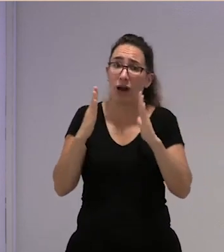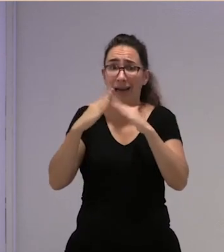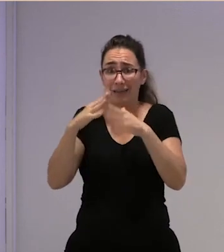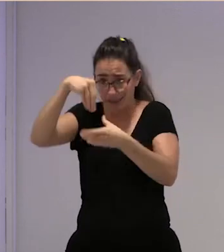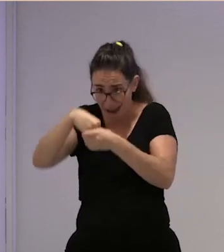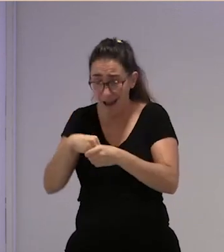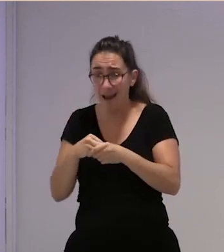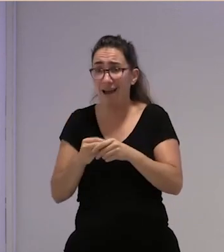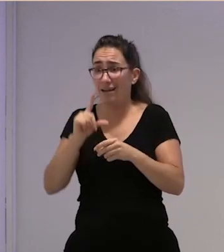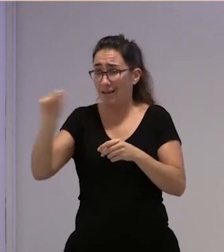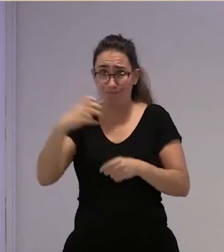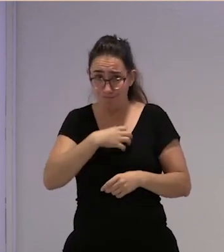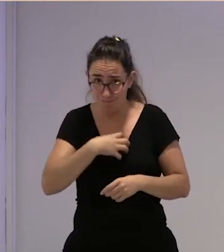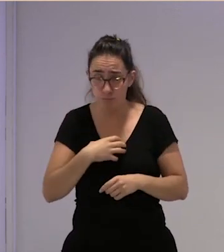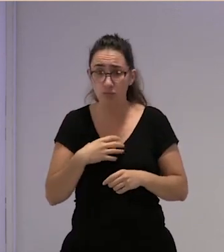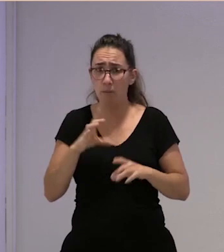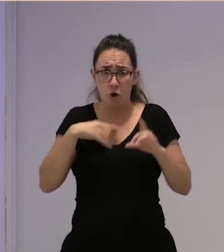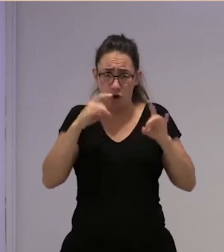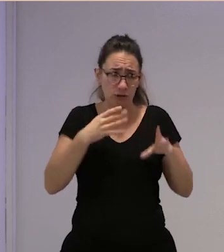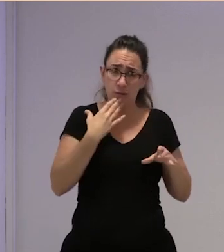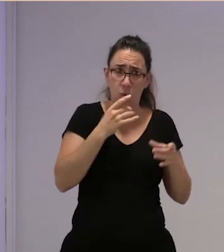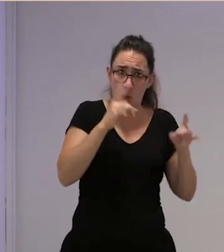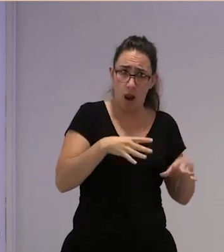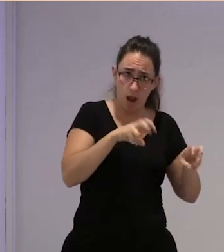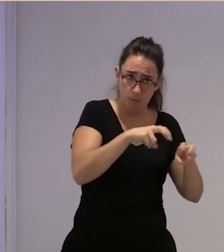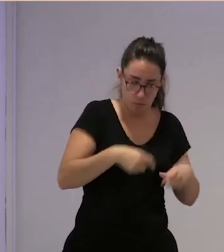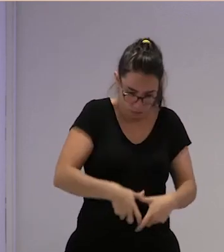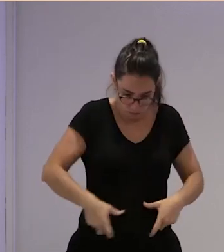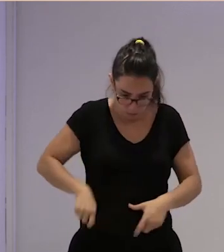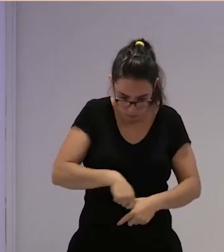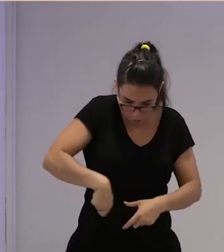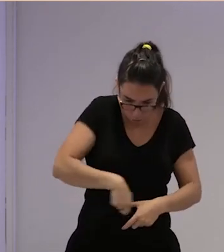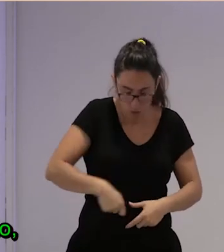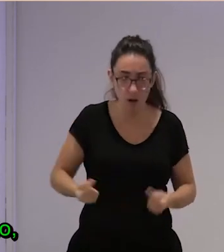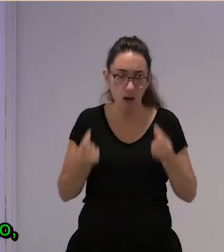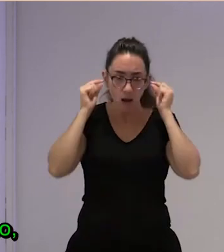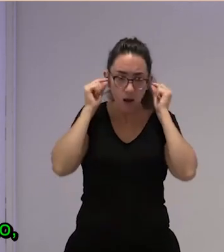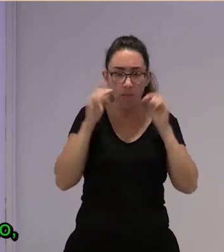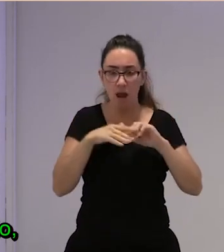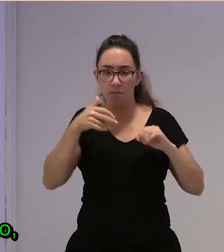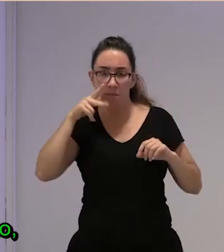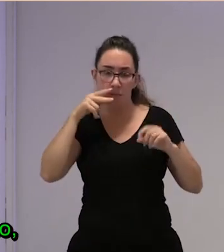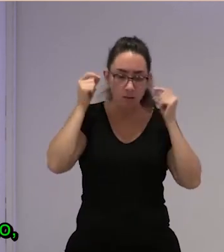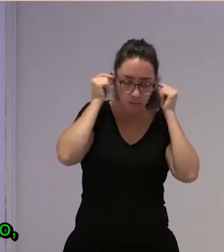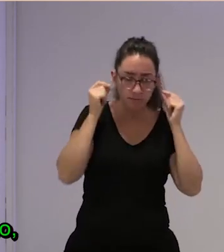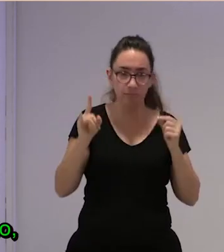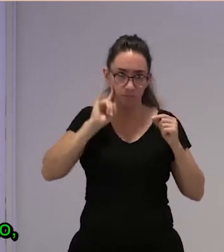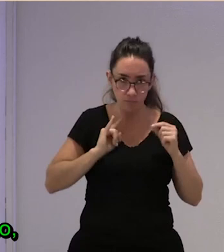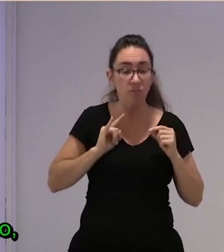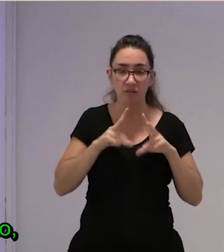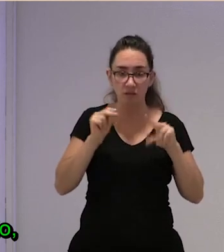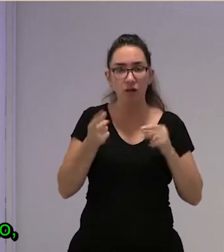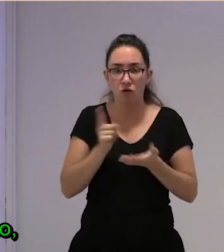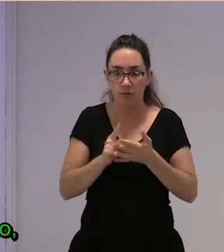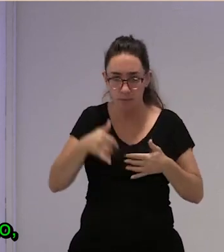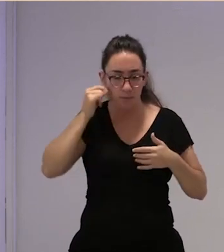pero igual que en el campo con la riñonera cordada y los cascos puestos con los de hablar y era llamada tras llamada que muchas